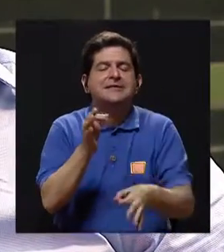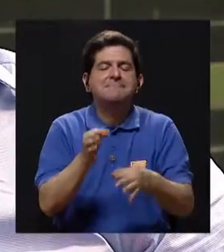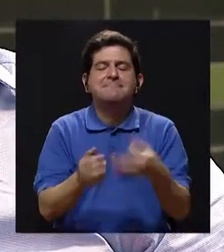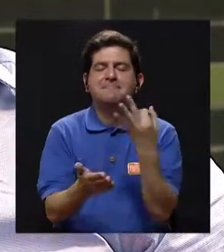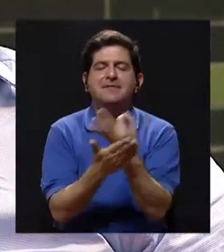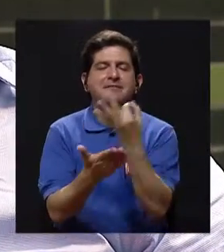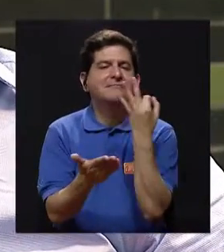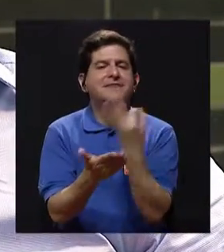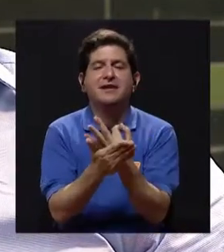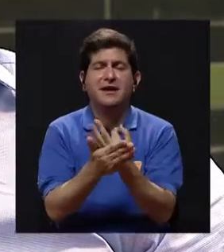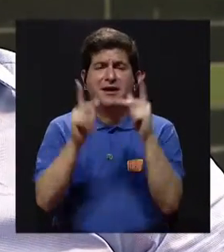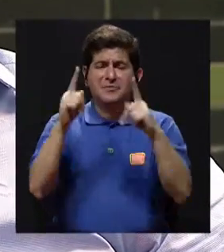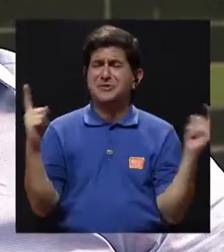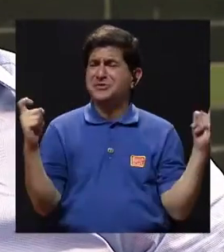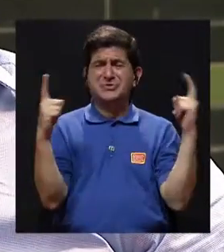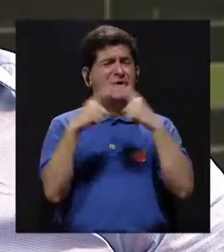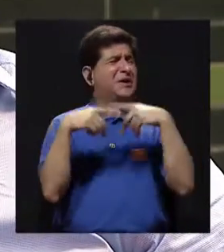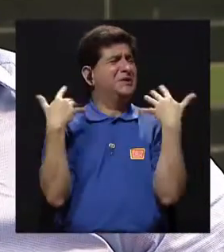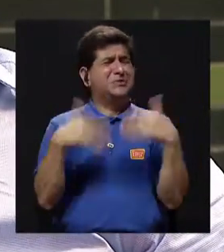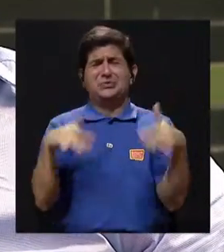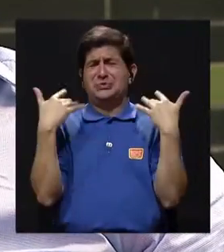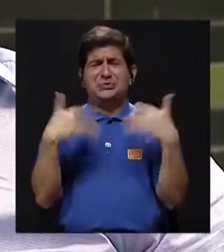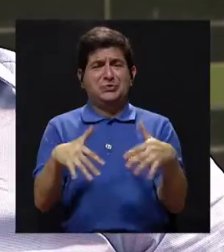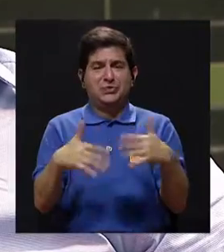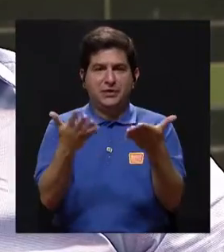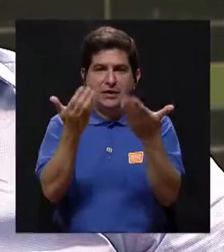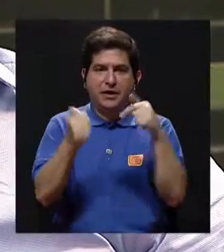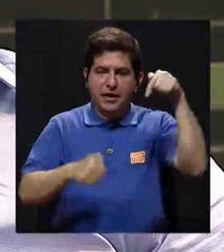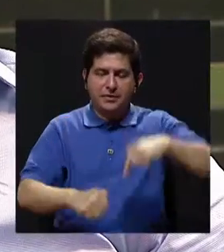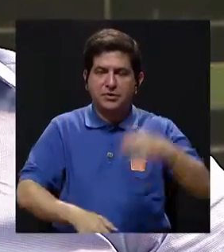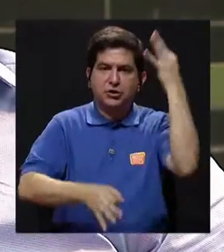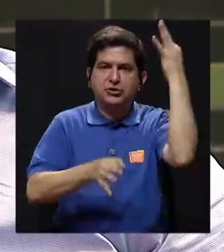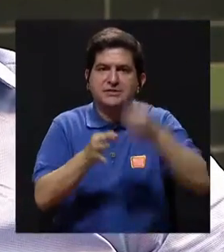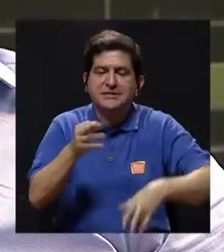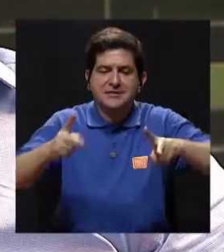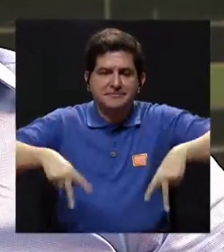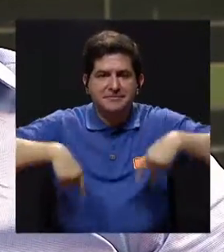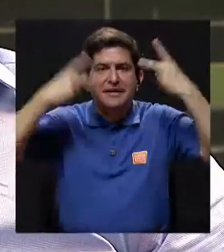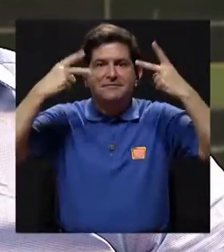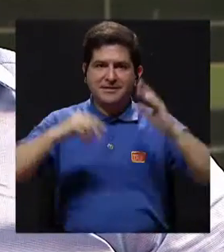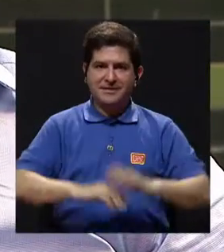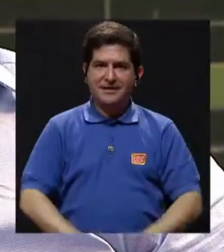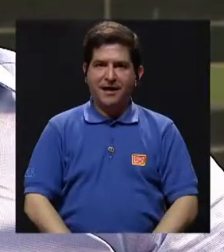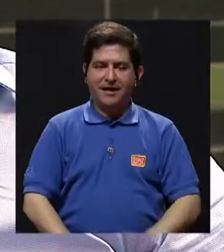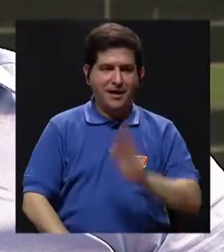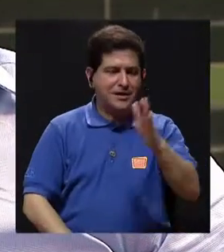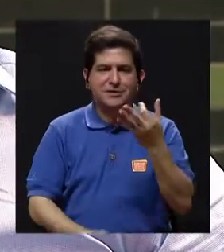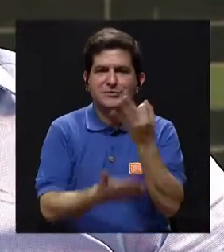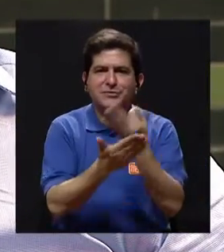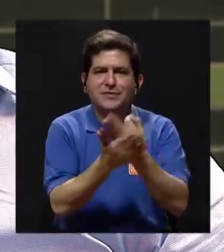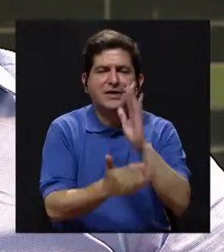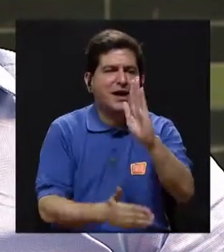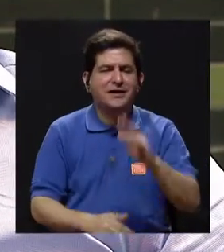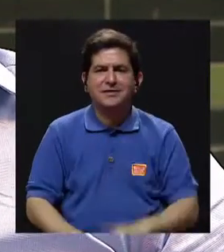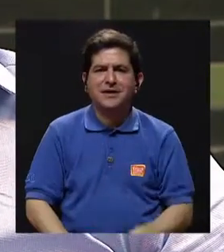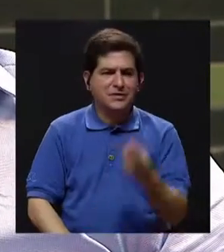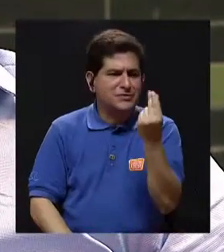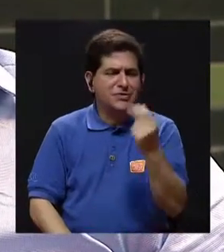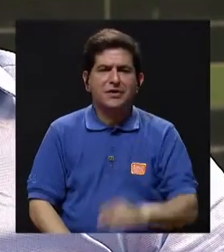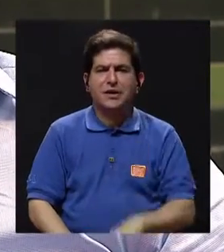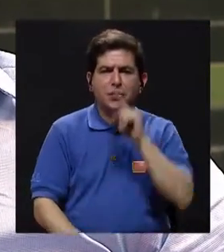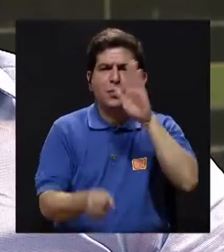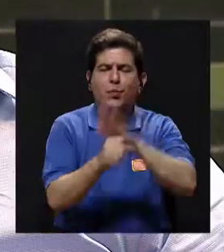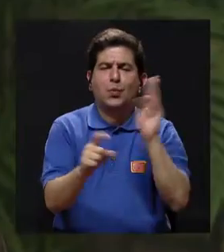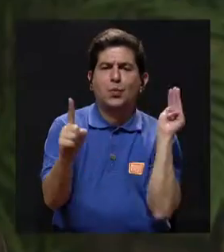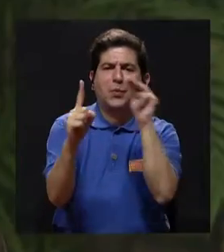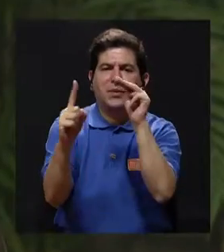finanzas. Hay gente que se complica mucho, lo que queremos hoy es simplificarle a usted la vida con sus finanzas y con su dinero para que pueda lograr cada